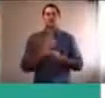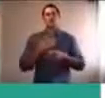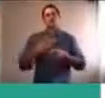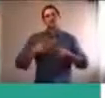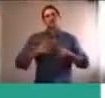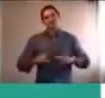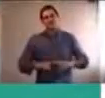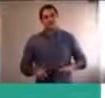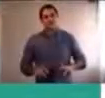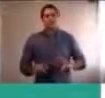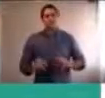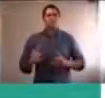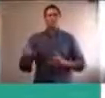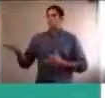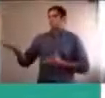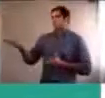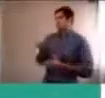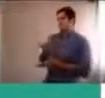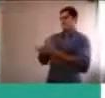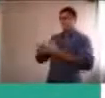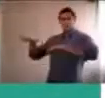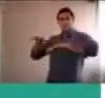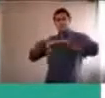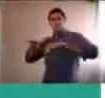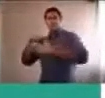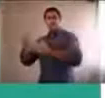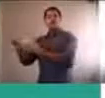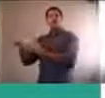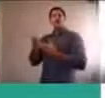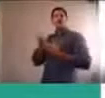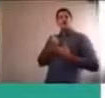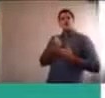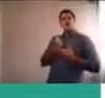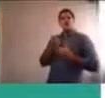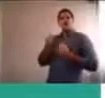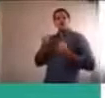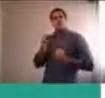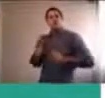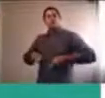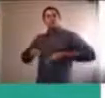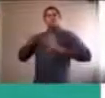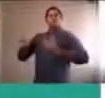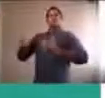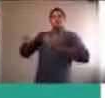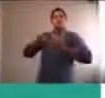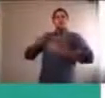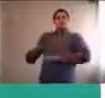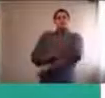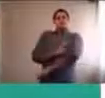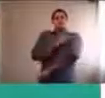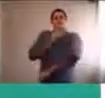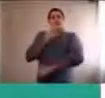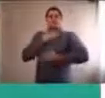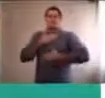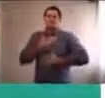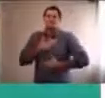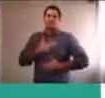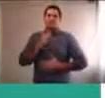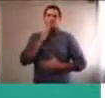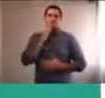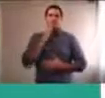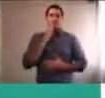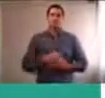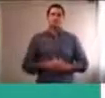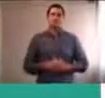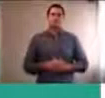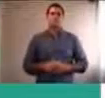poder manejar, aquellas emociones, que no son agradables, que son desagradables, para todos, porque la vida, nos